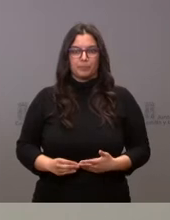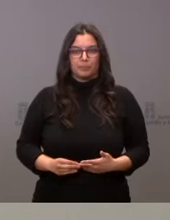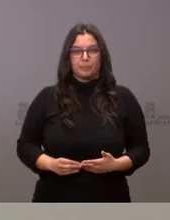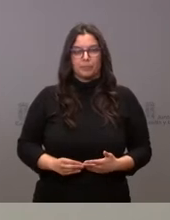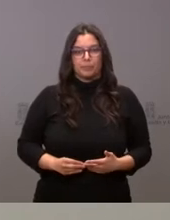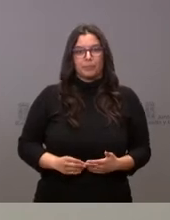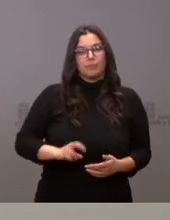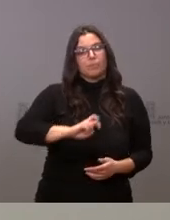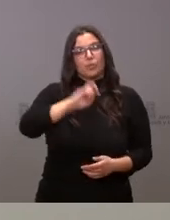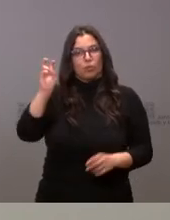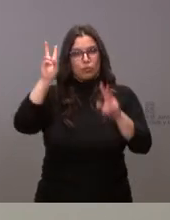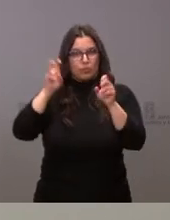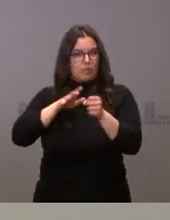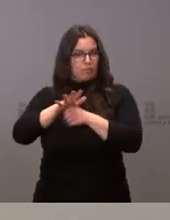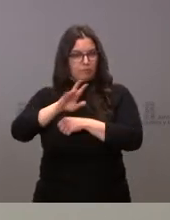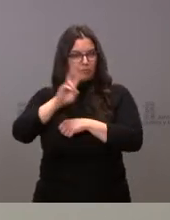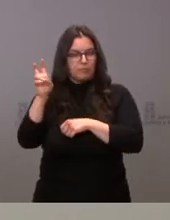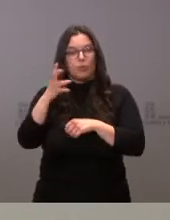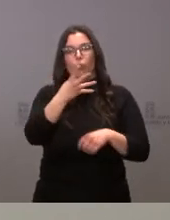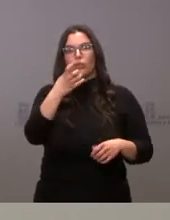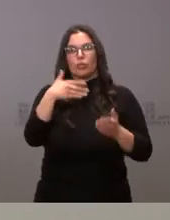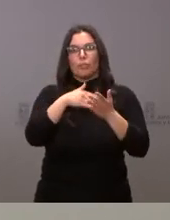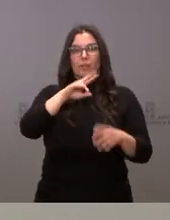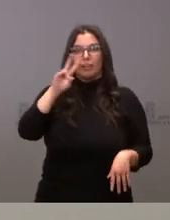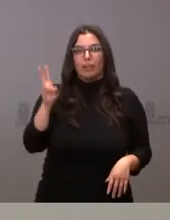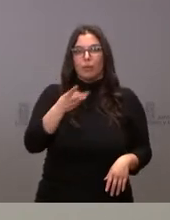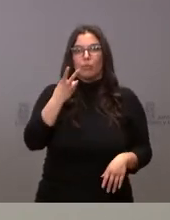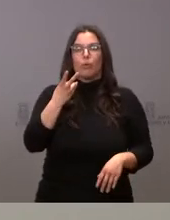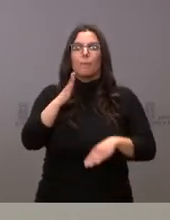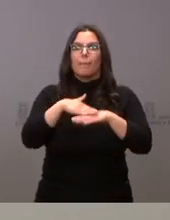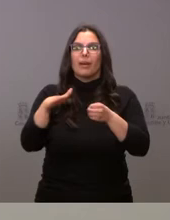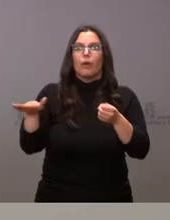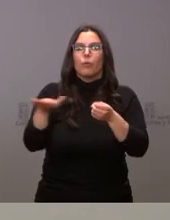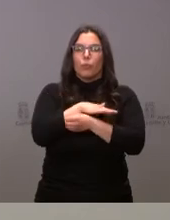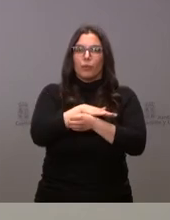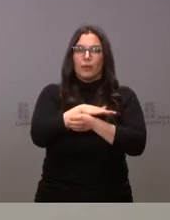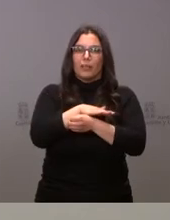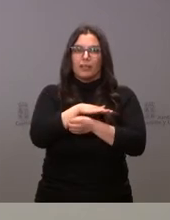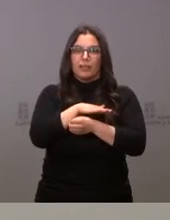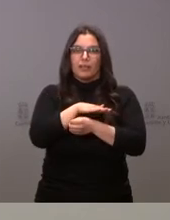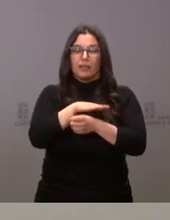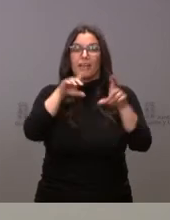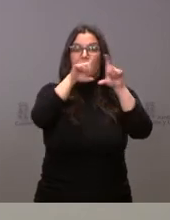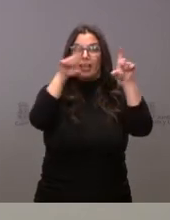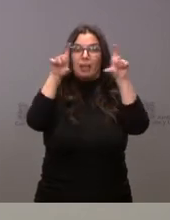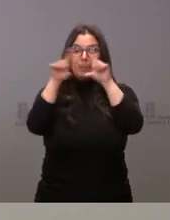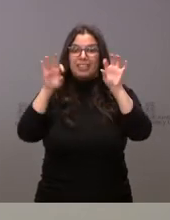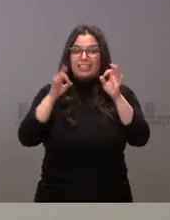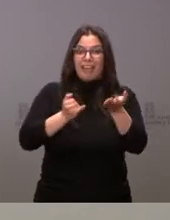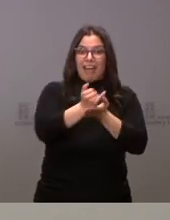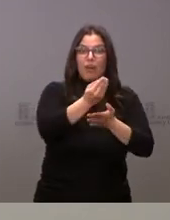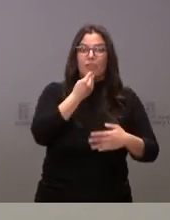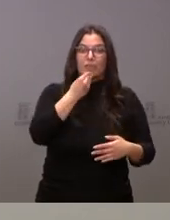otro ámbito de cuestiones, 400.000 euros para financiar la presencia de las empresas agroalimentarias